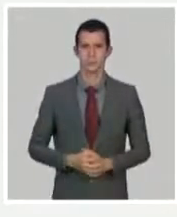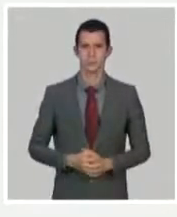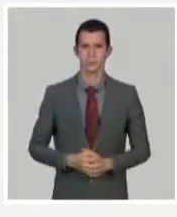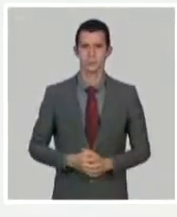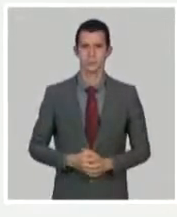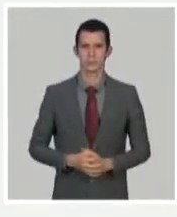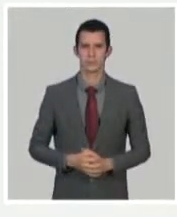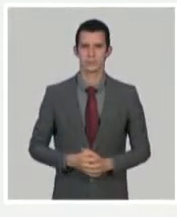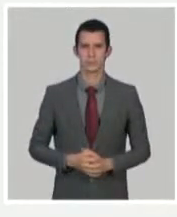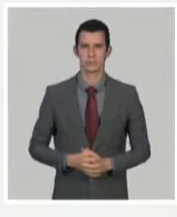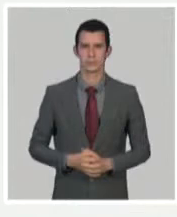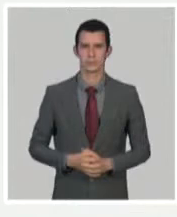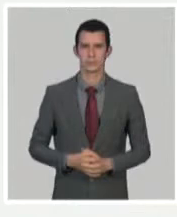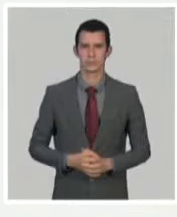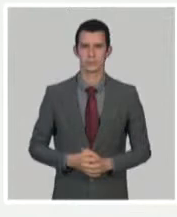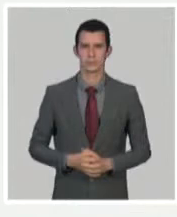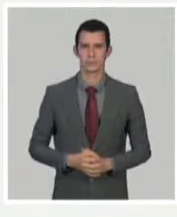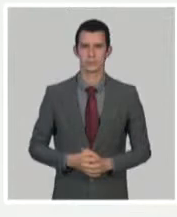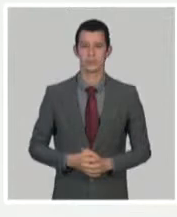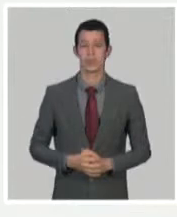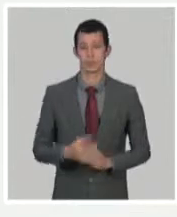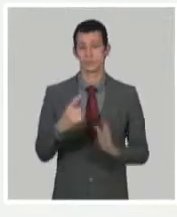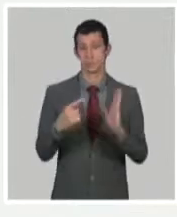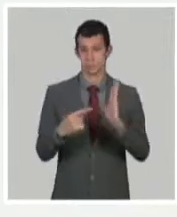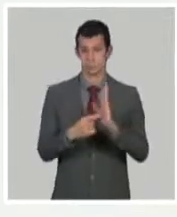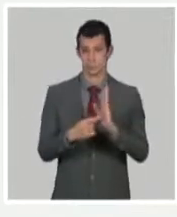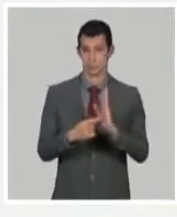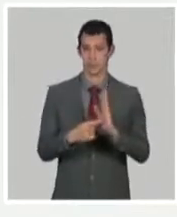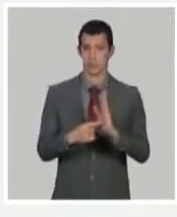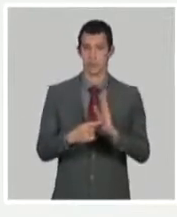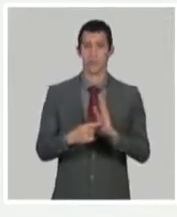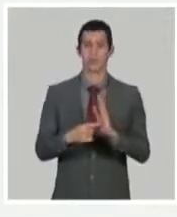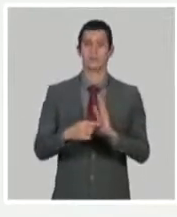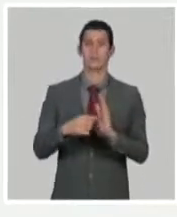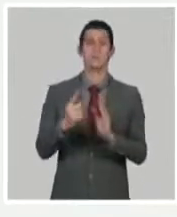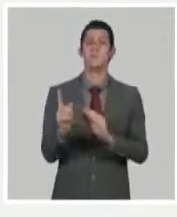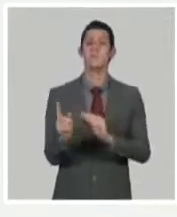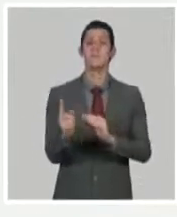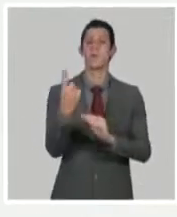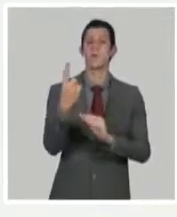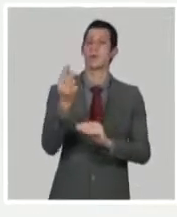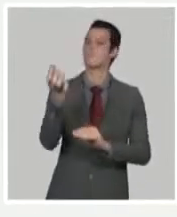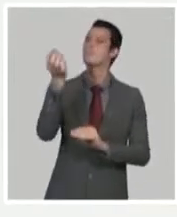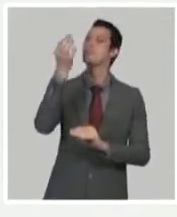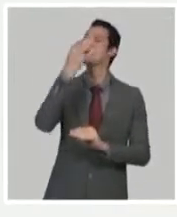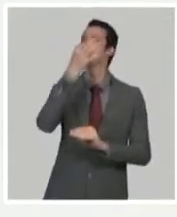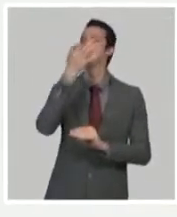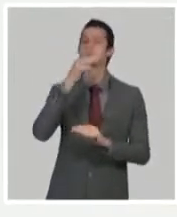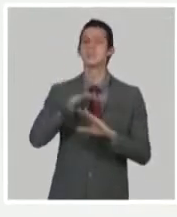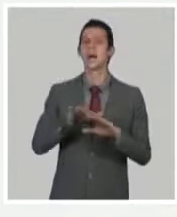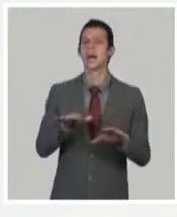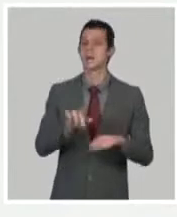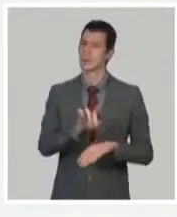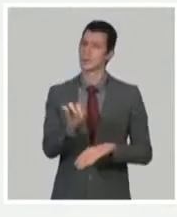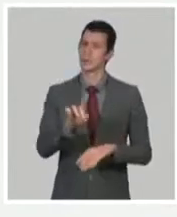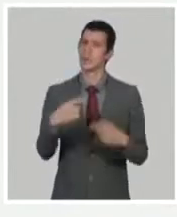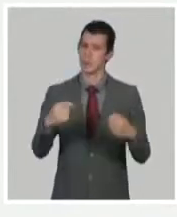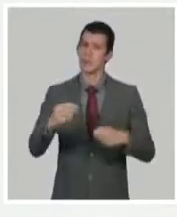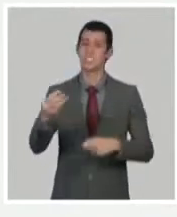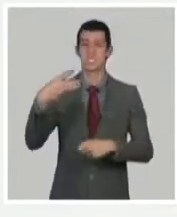a inmunizar con tres dosis y en este caso lo que nos diferenció, en el caso este